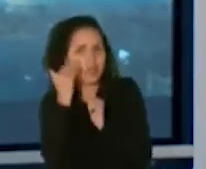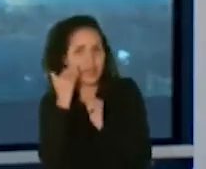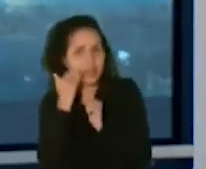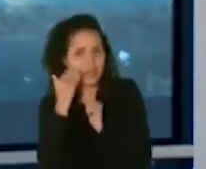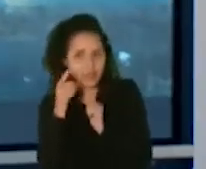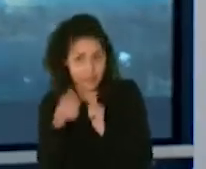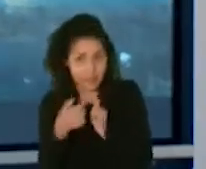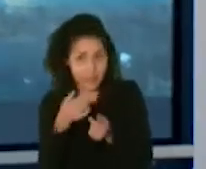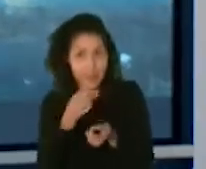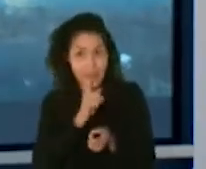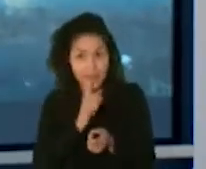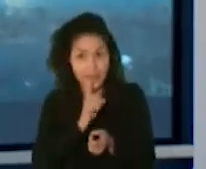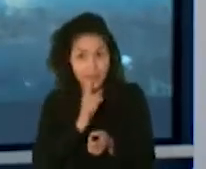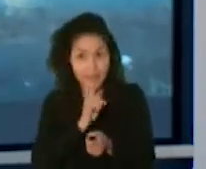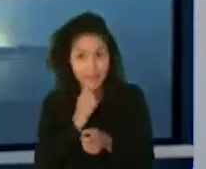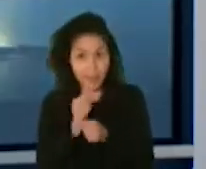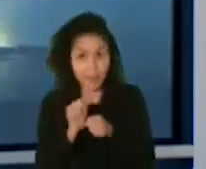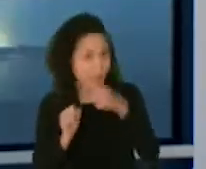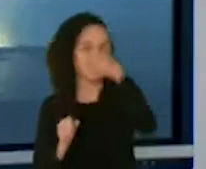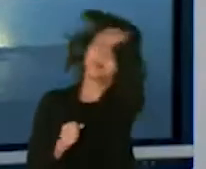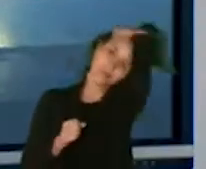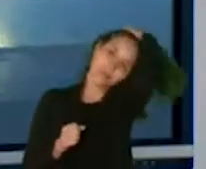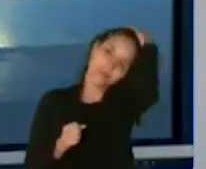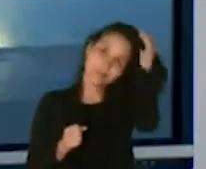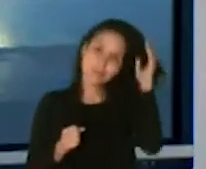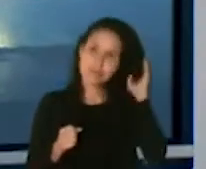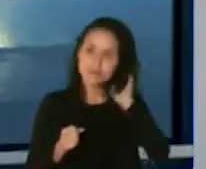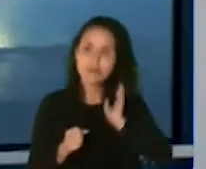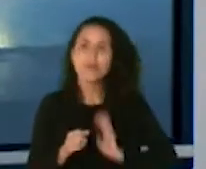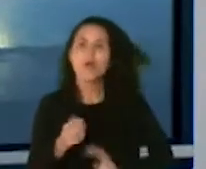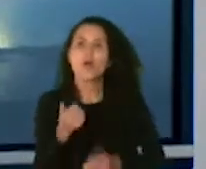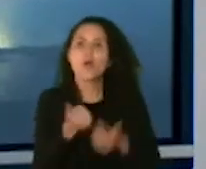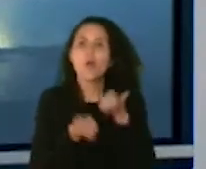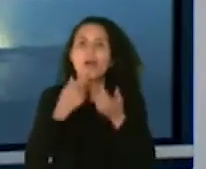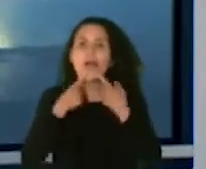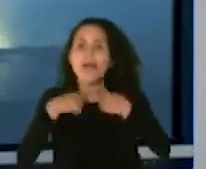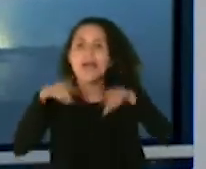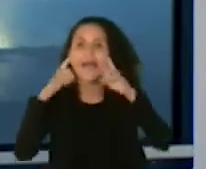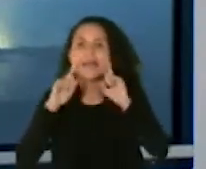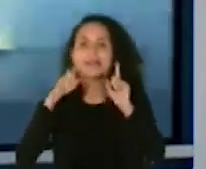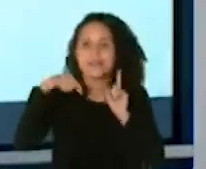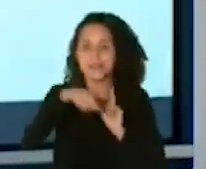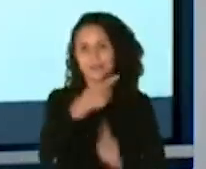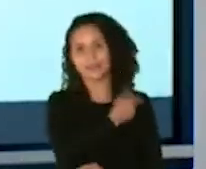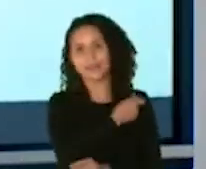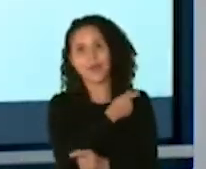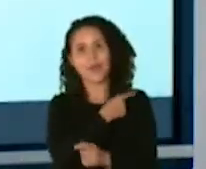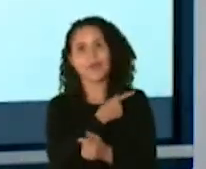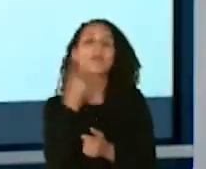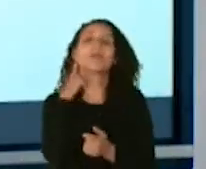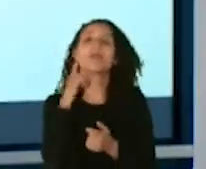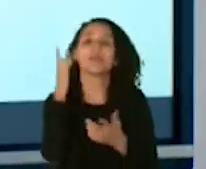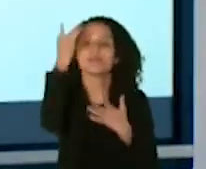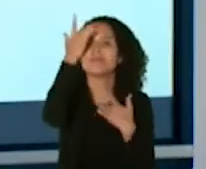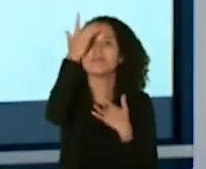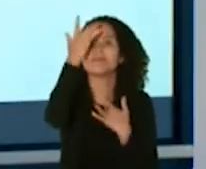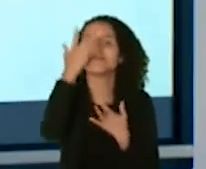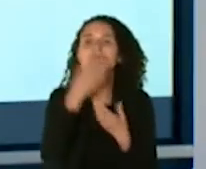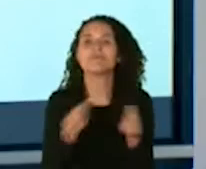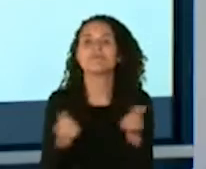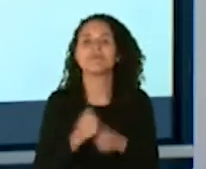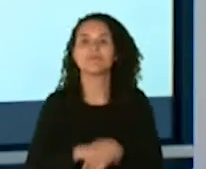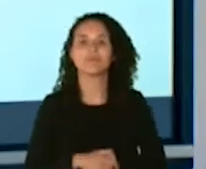son cual ha sido el éxito que han tenido estas vacunas en enfermedades infecciosas Lili doctor